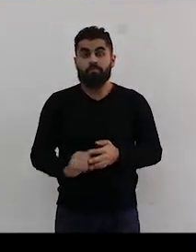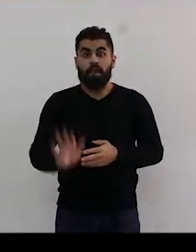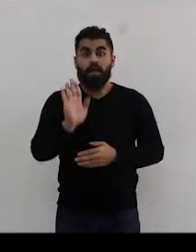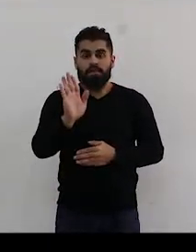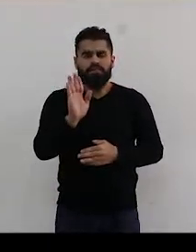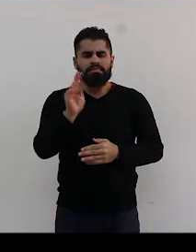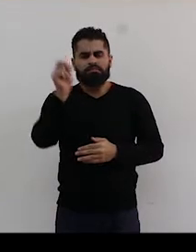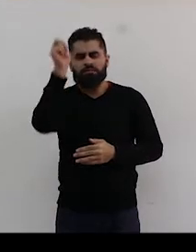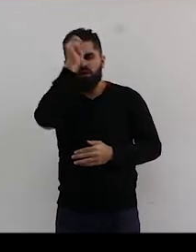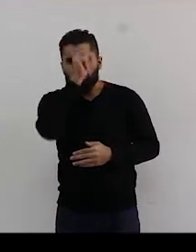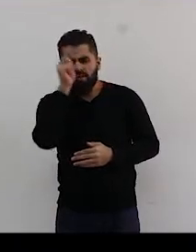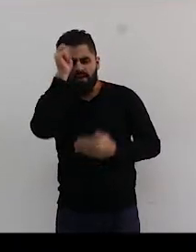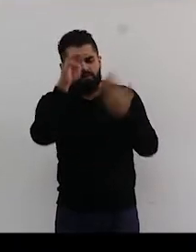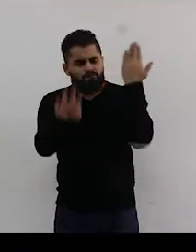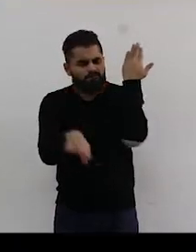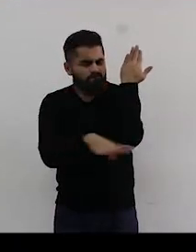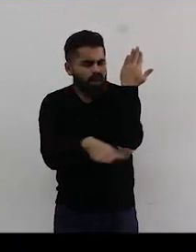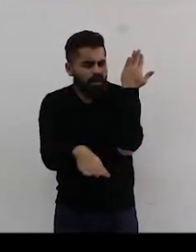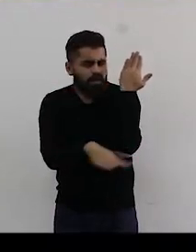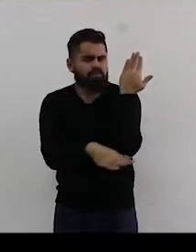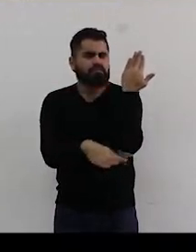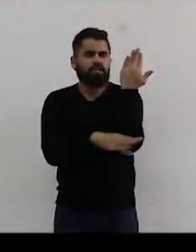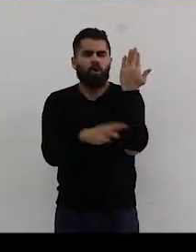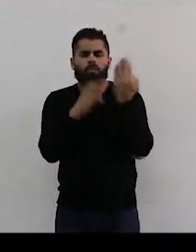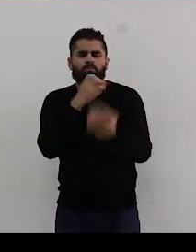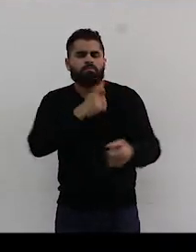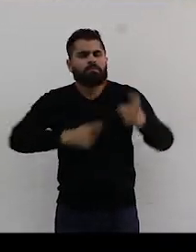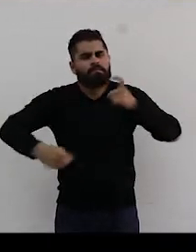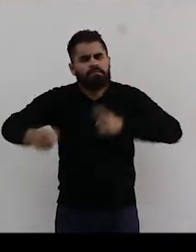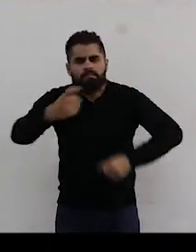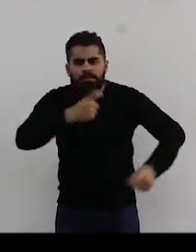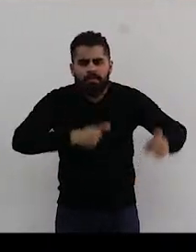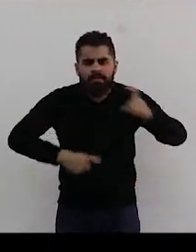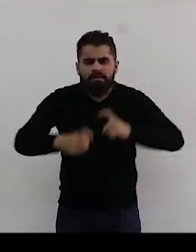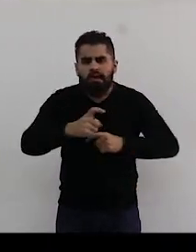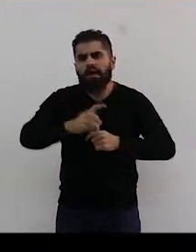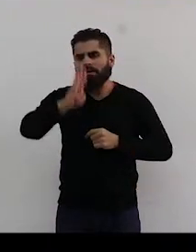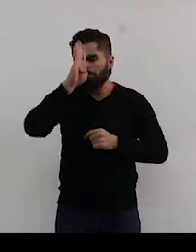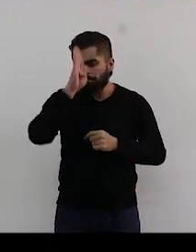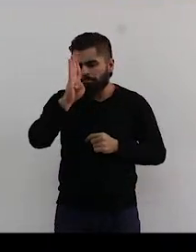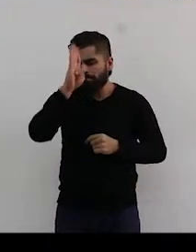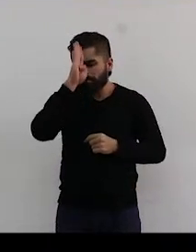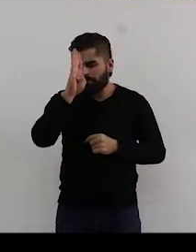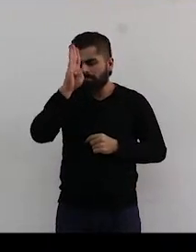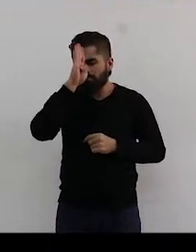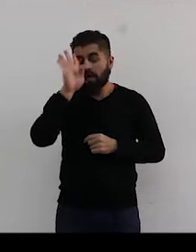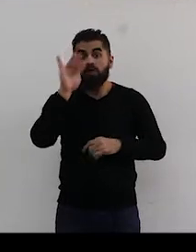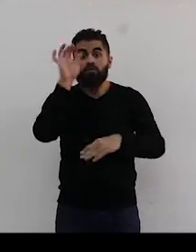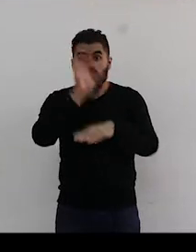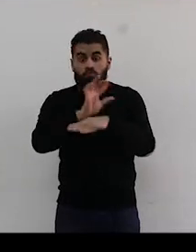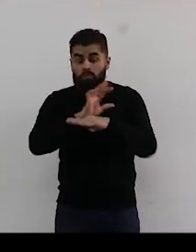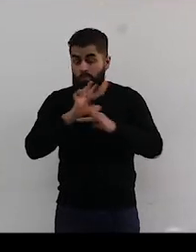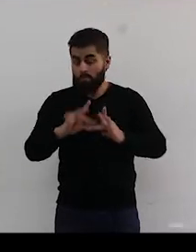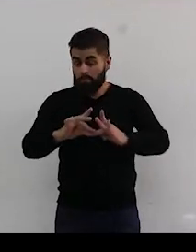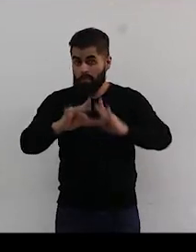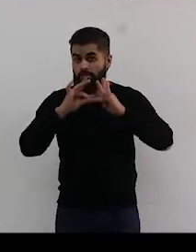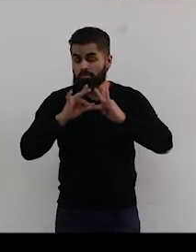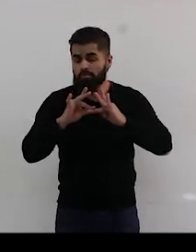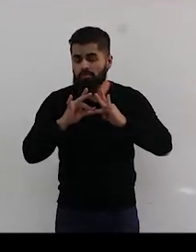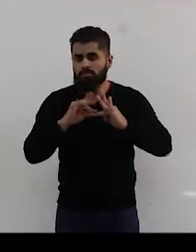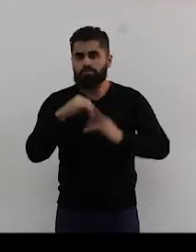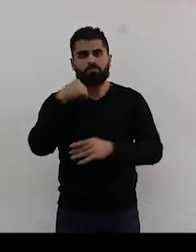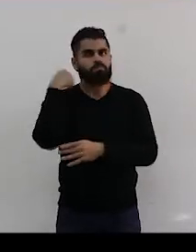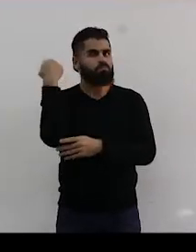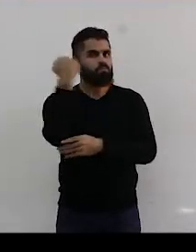Estas bases teóricas y herramientas que podemos rescatar en este curso de